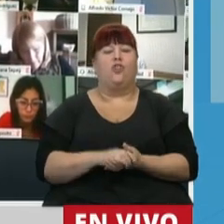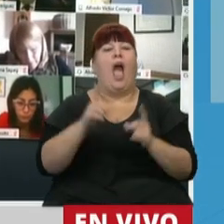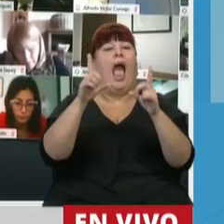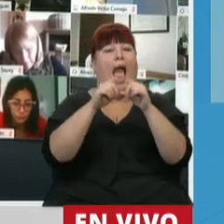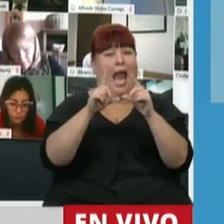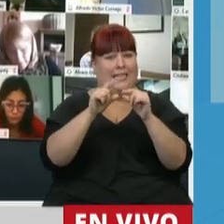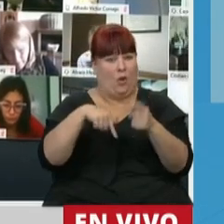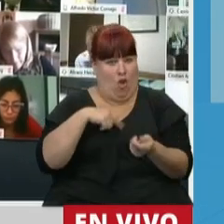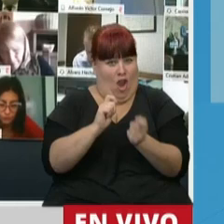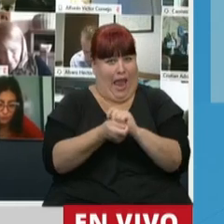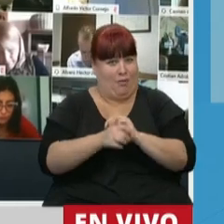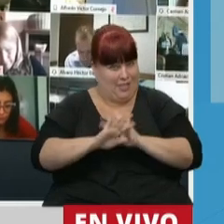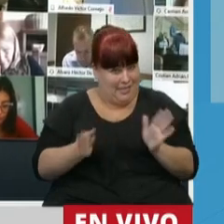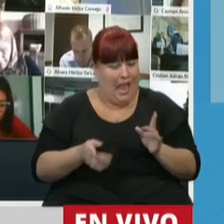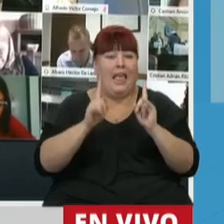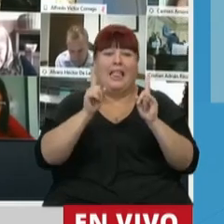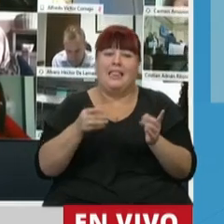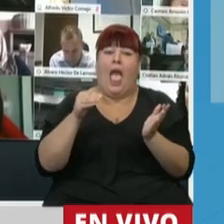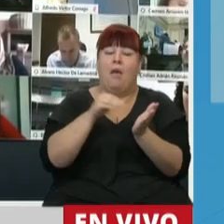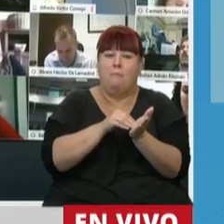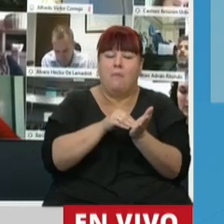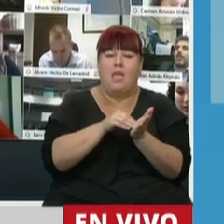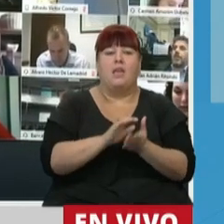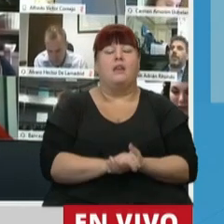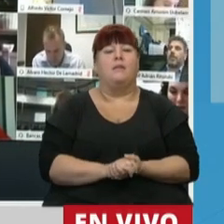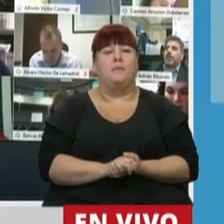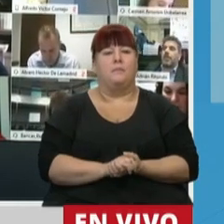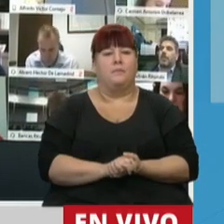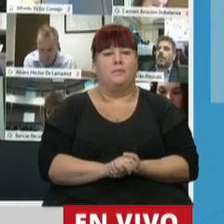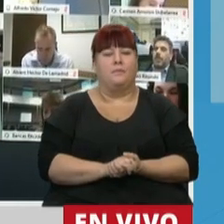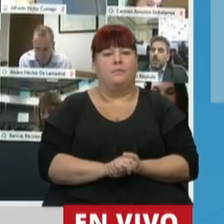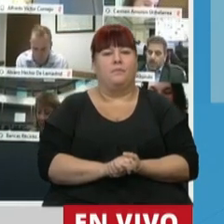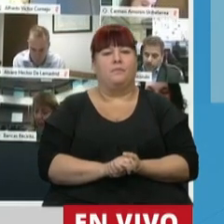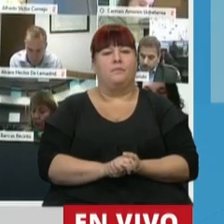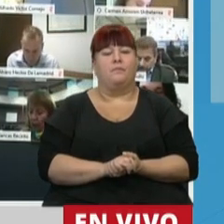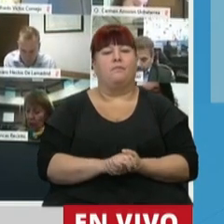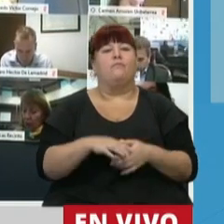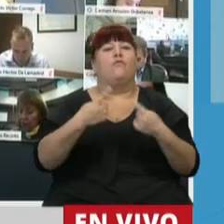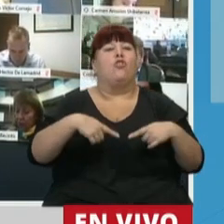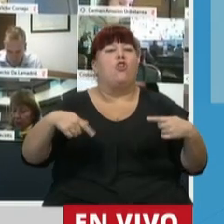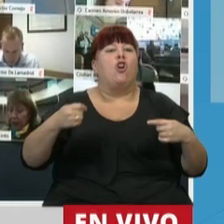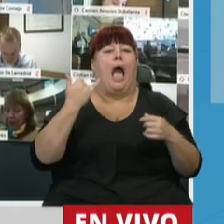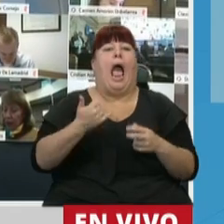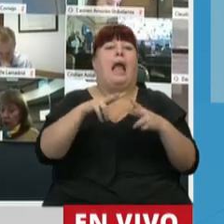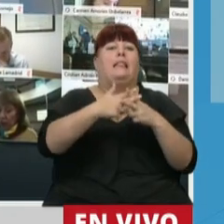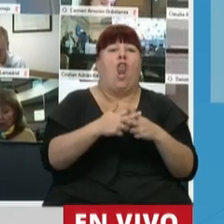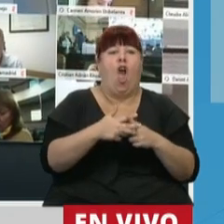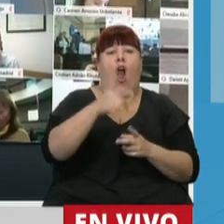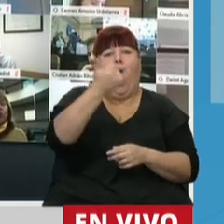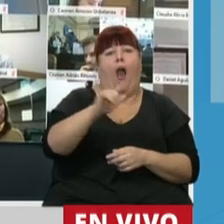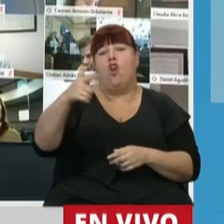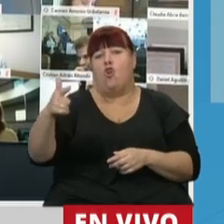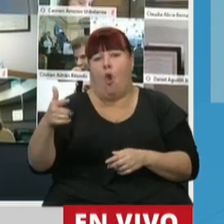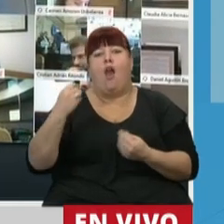artículo que modificamos también se ha incluido los recursos tecnológicos